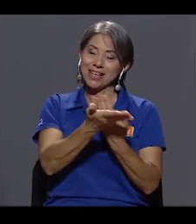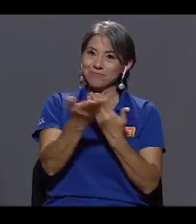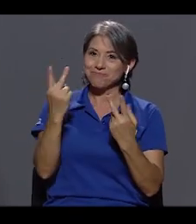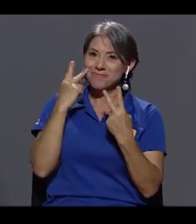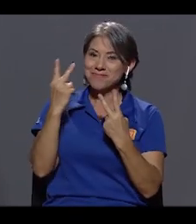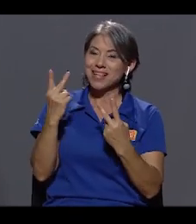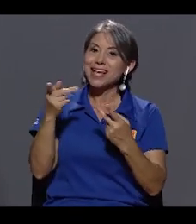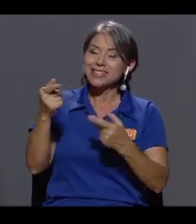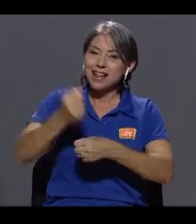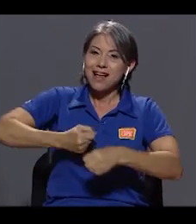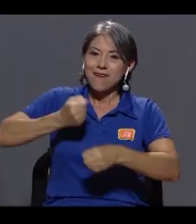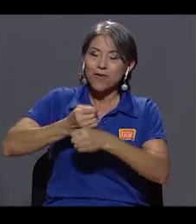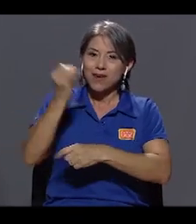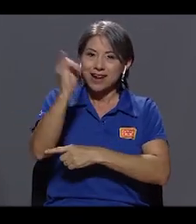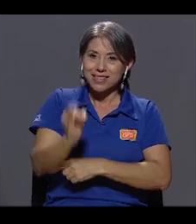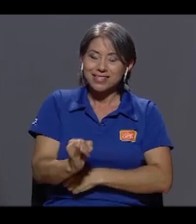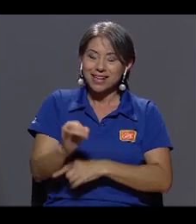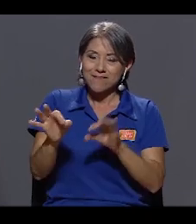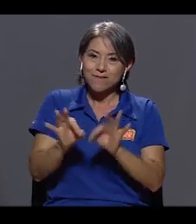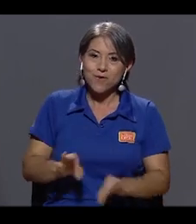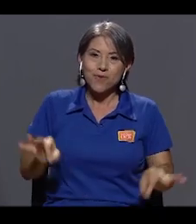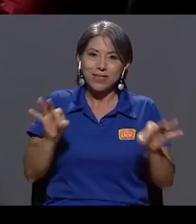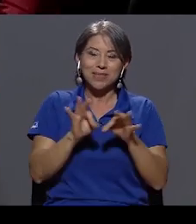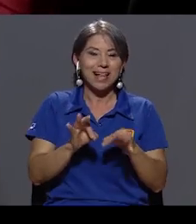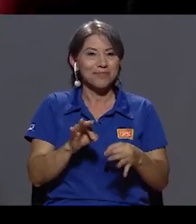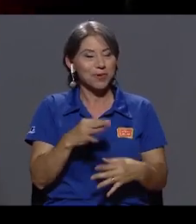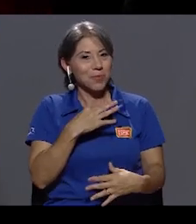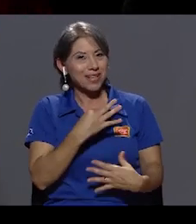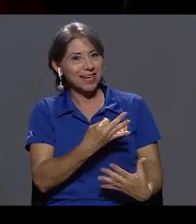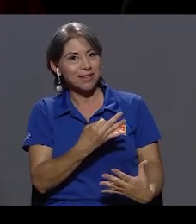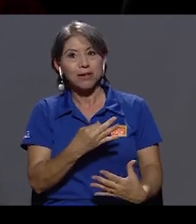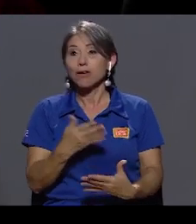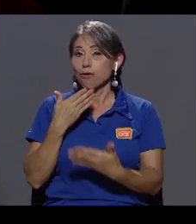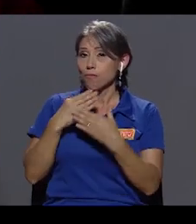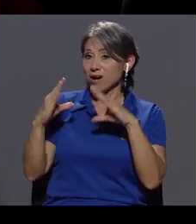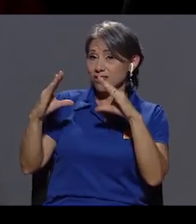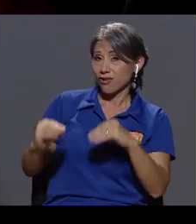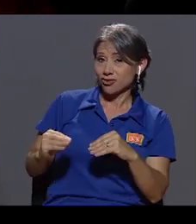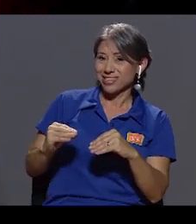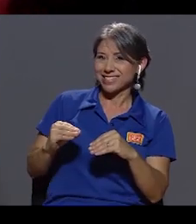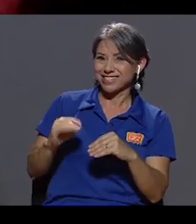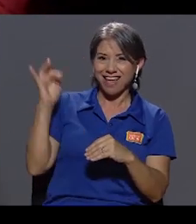apreciar esa labor artística y fundamental. Un placer. Buenas noches.